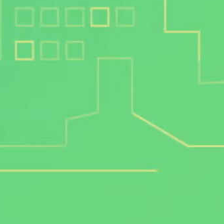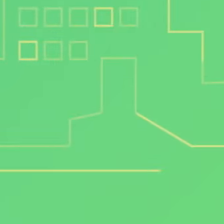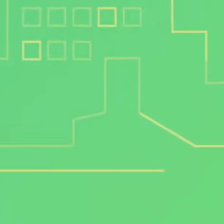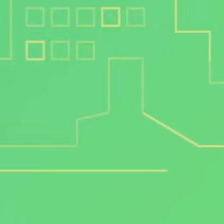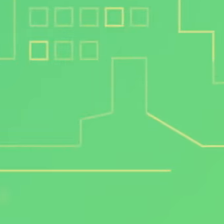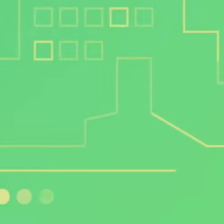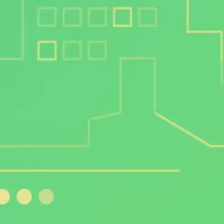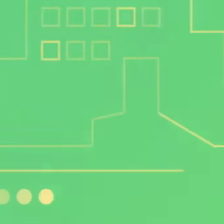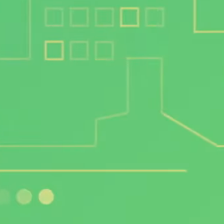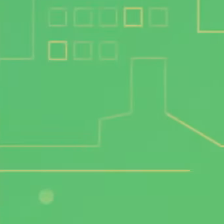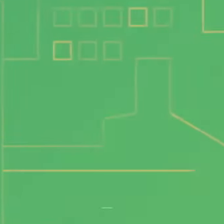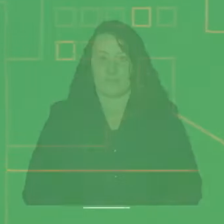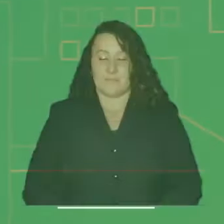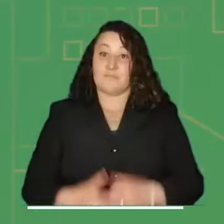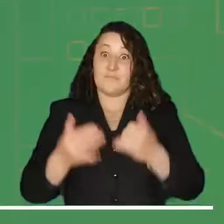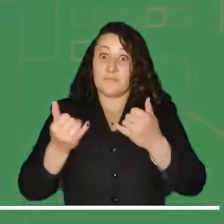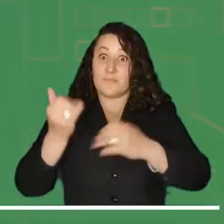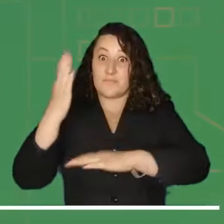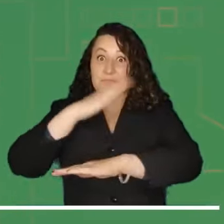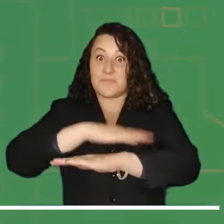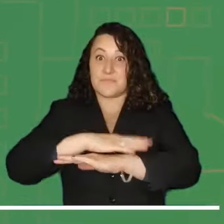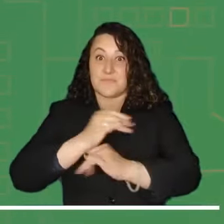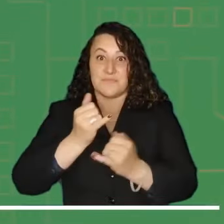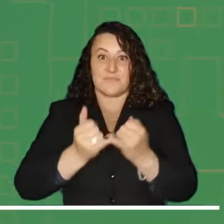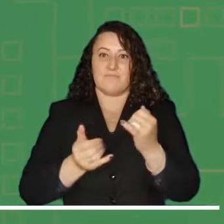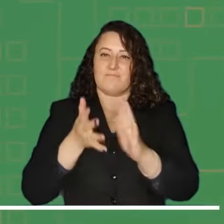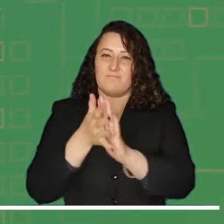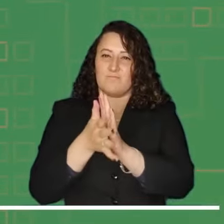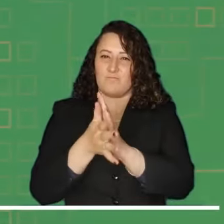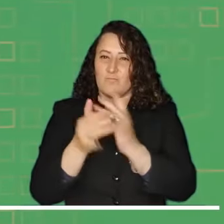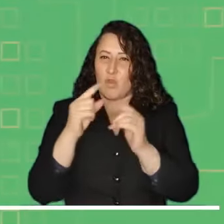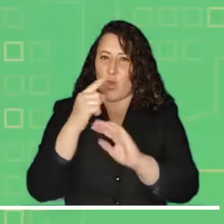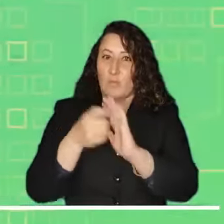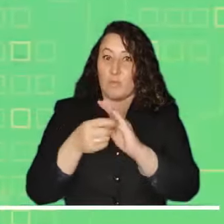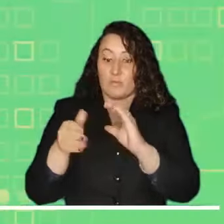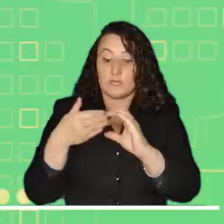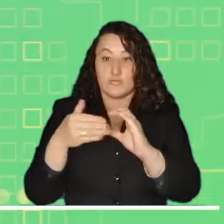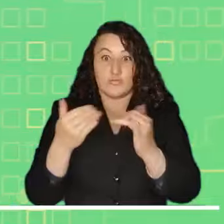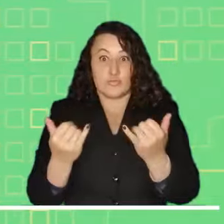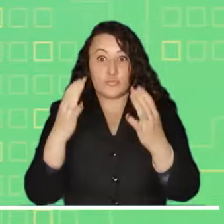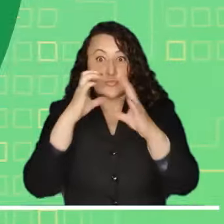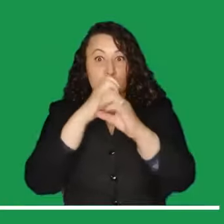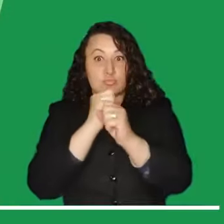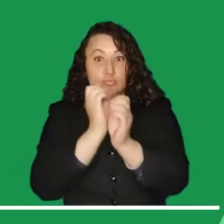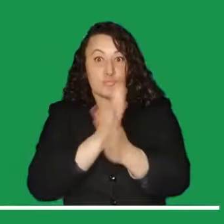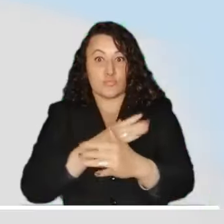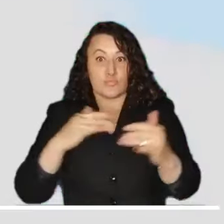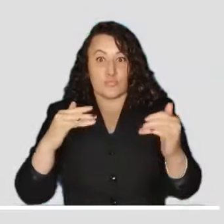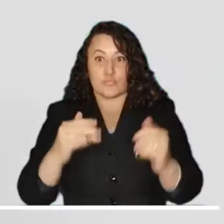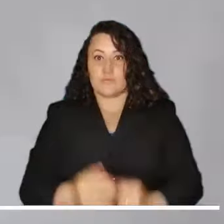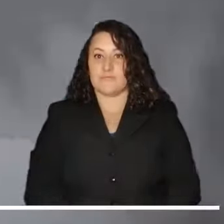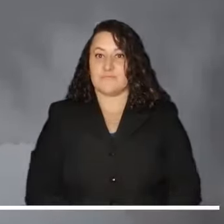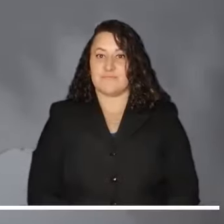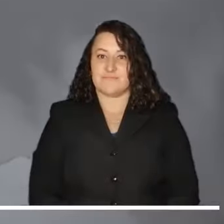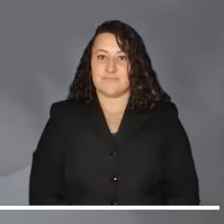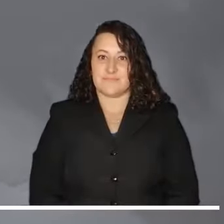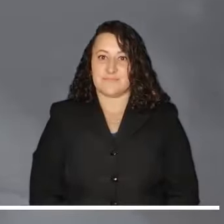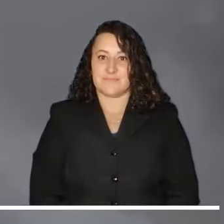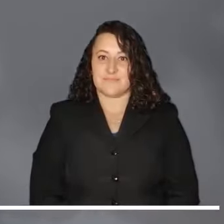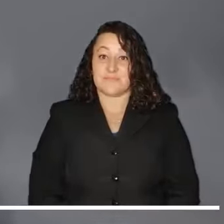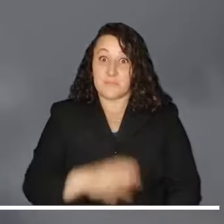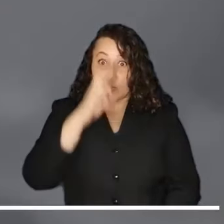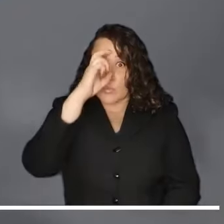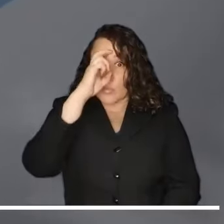Despedimos la jornada con nuestro pronóstico del tiempo de la noche y la madrugada. En el norte podría